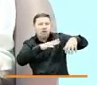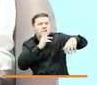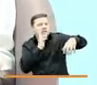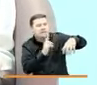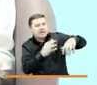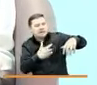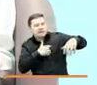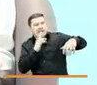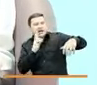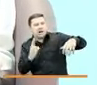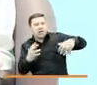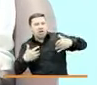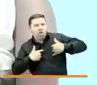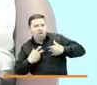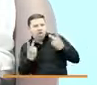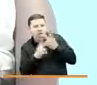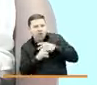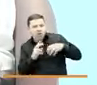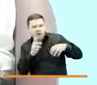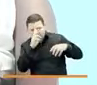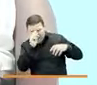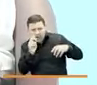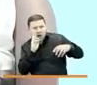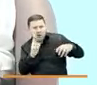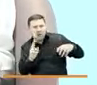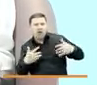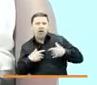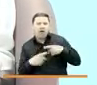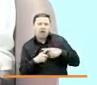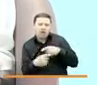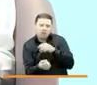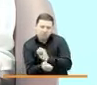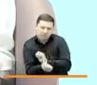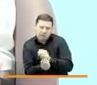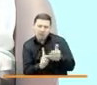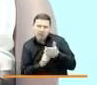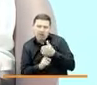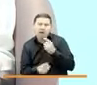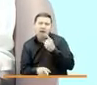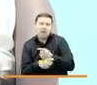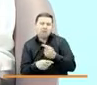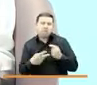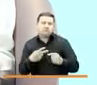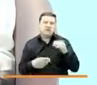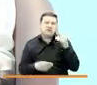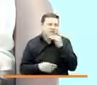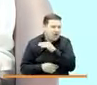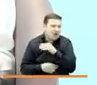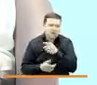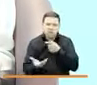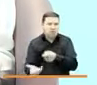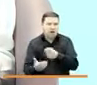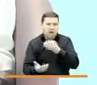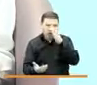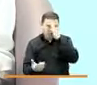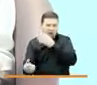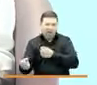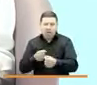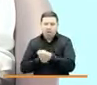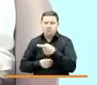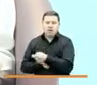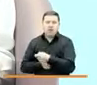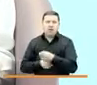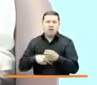tipos de víctimas que haya en el país, víctimas de secuestro, de falsos positivos, de explosión de